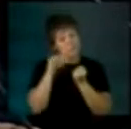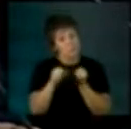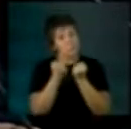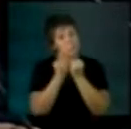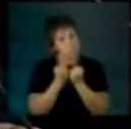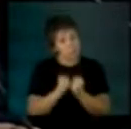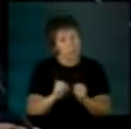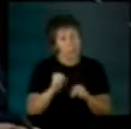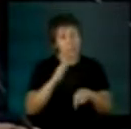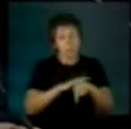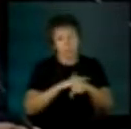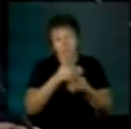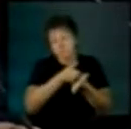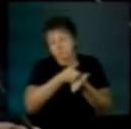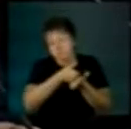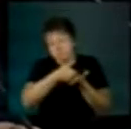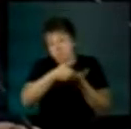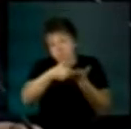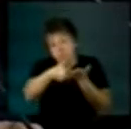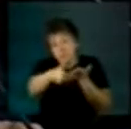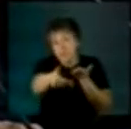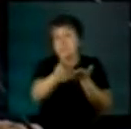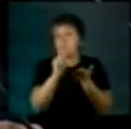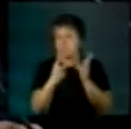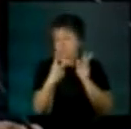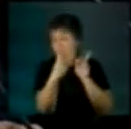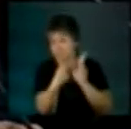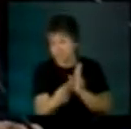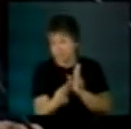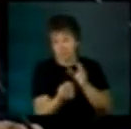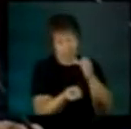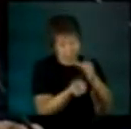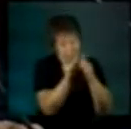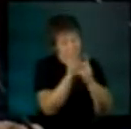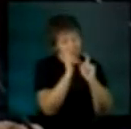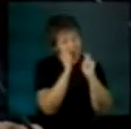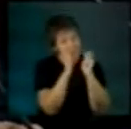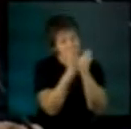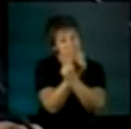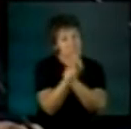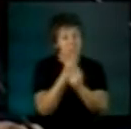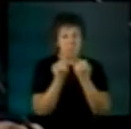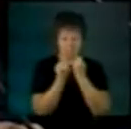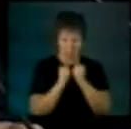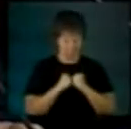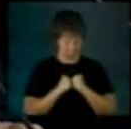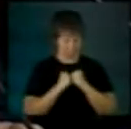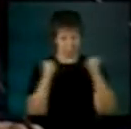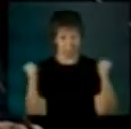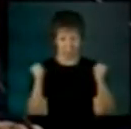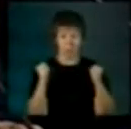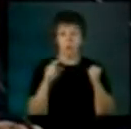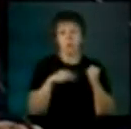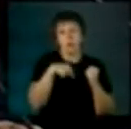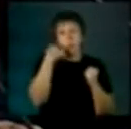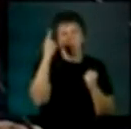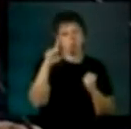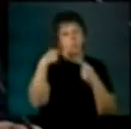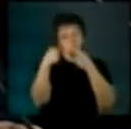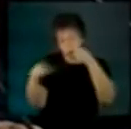largamente siendo heterodosos innovadores y atrevidos en otros aspectos